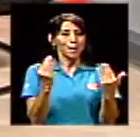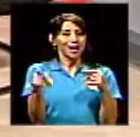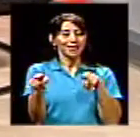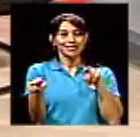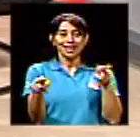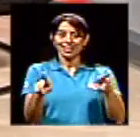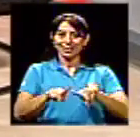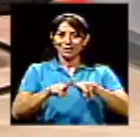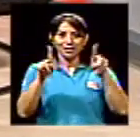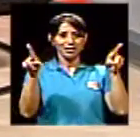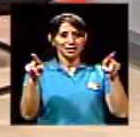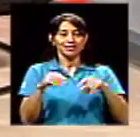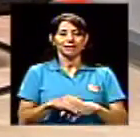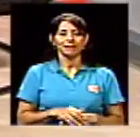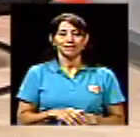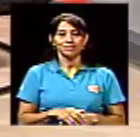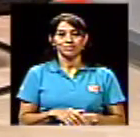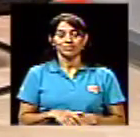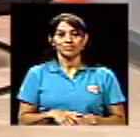diferentes.